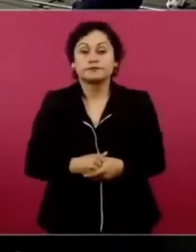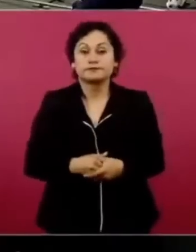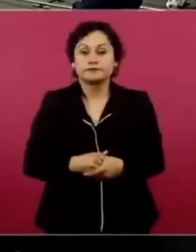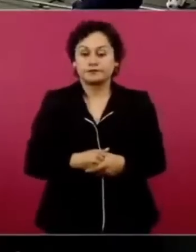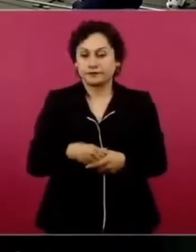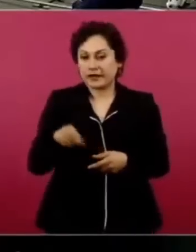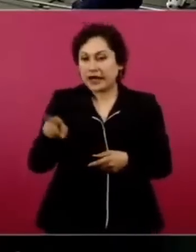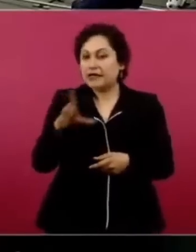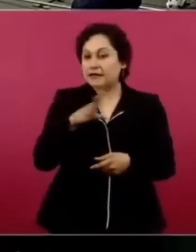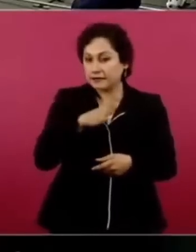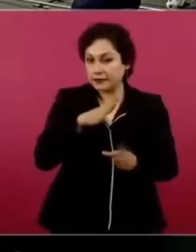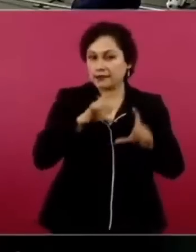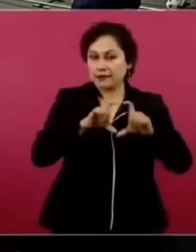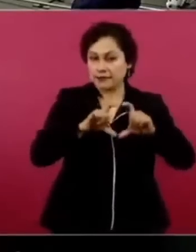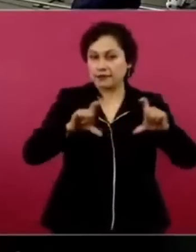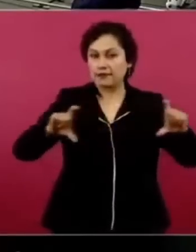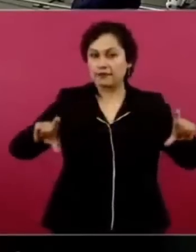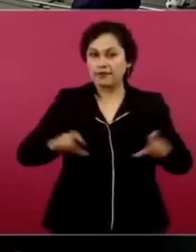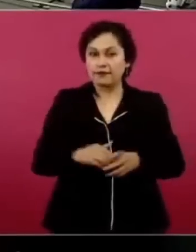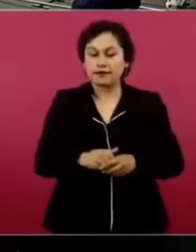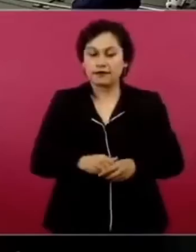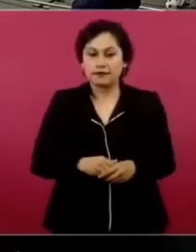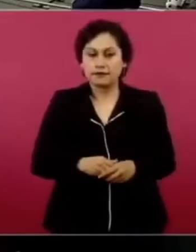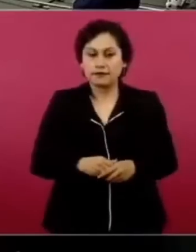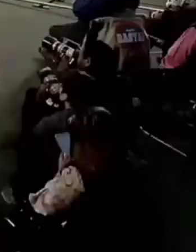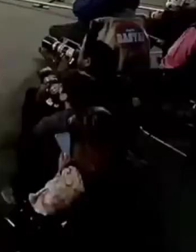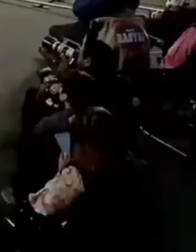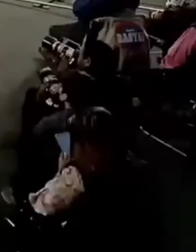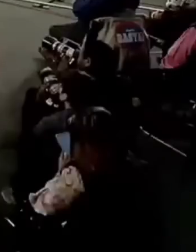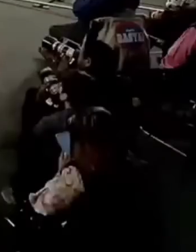parte, a ver si la encuentro.